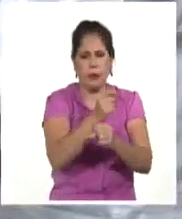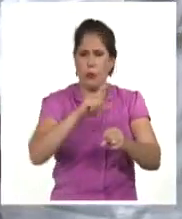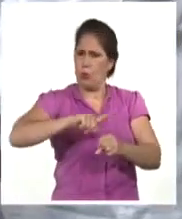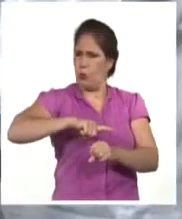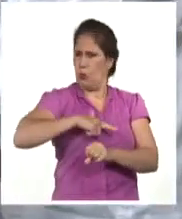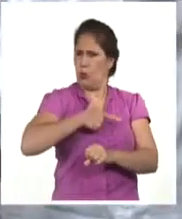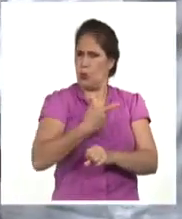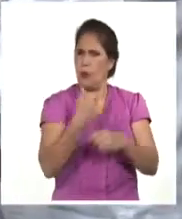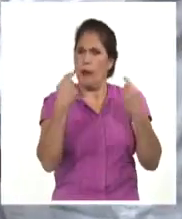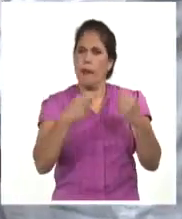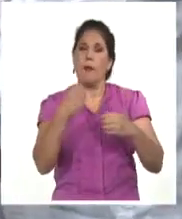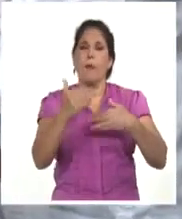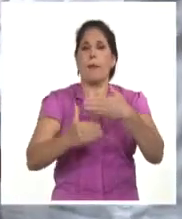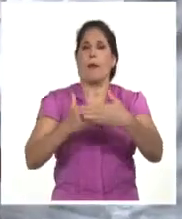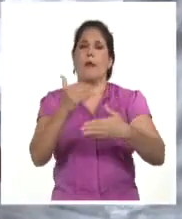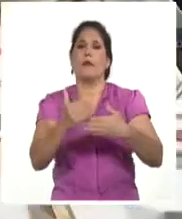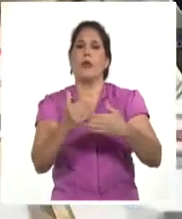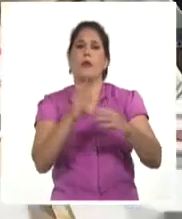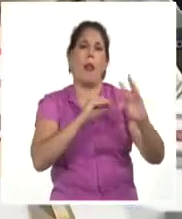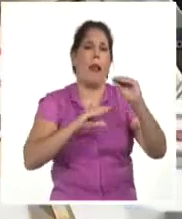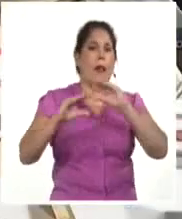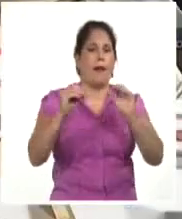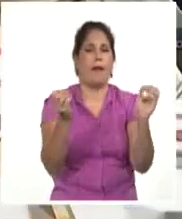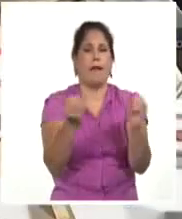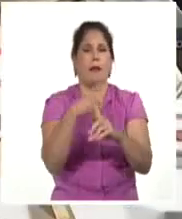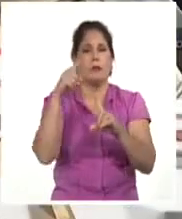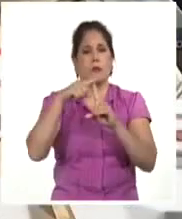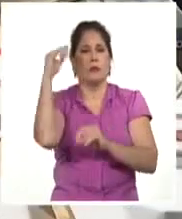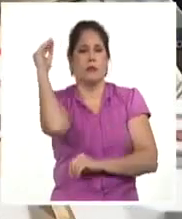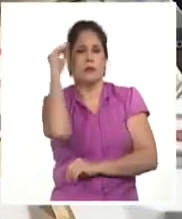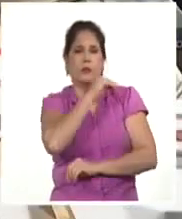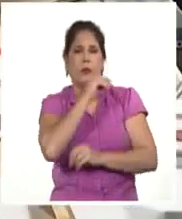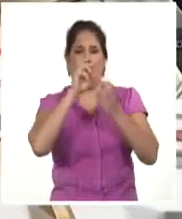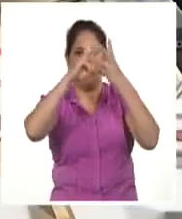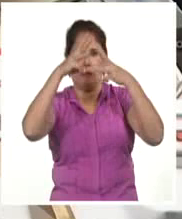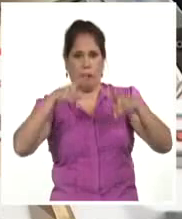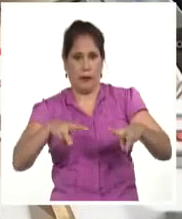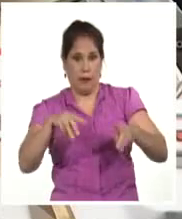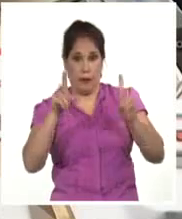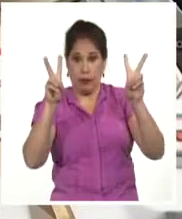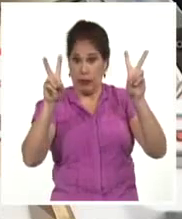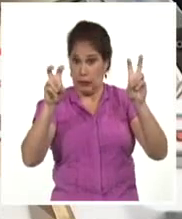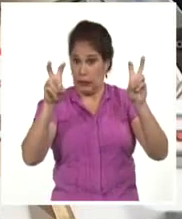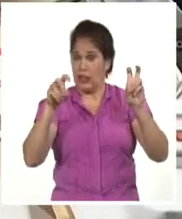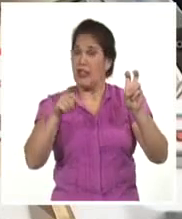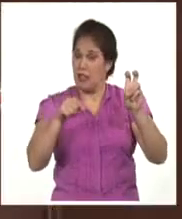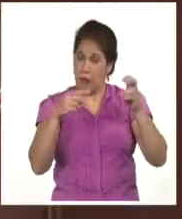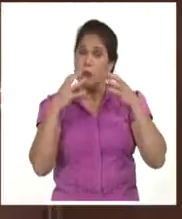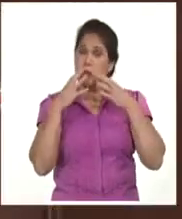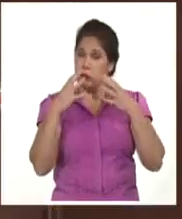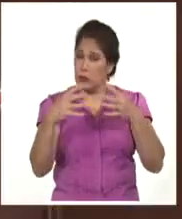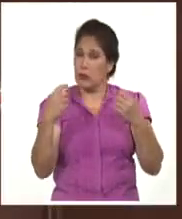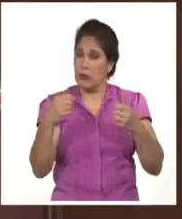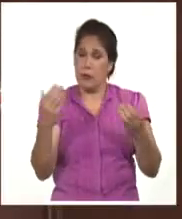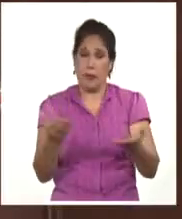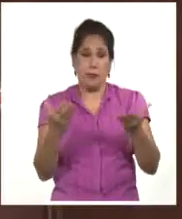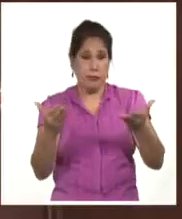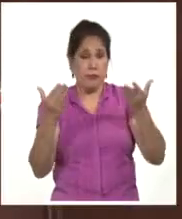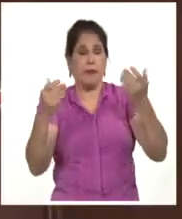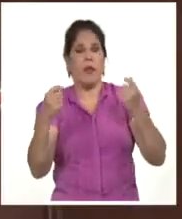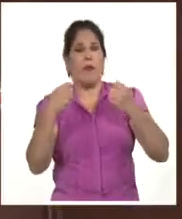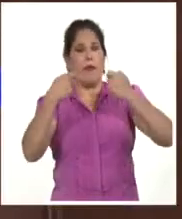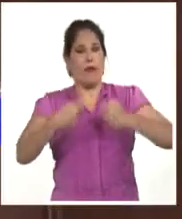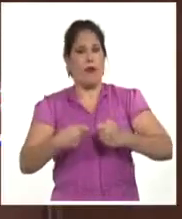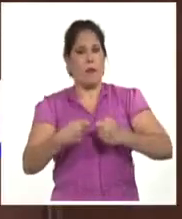culturales y los procesos comunicacionales y tecnológicos. Este es un tema que sigue siendo estratégico para elevar la